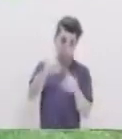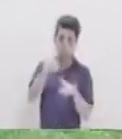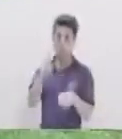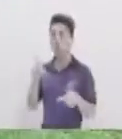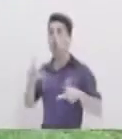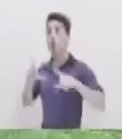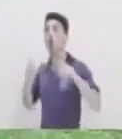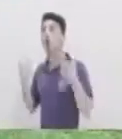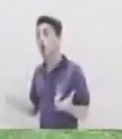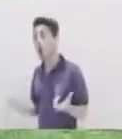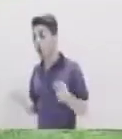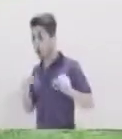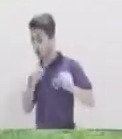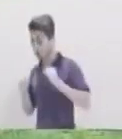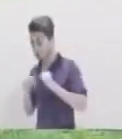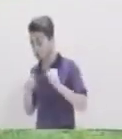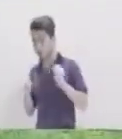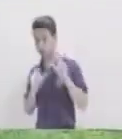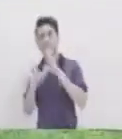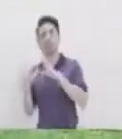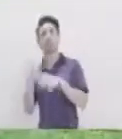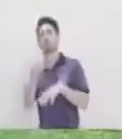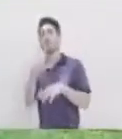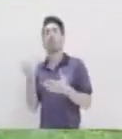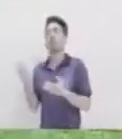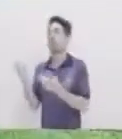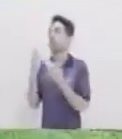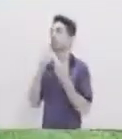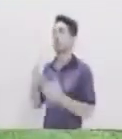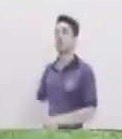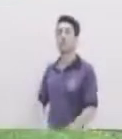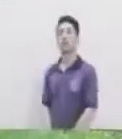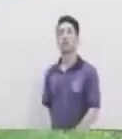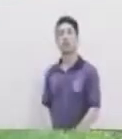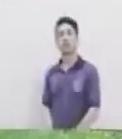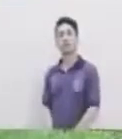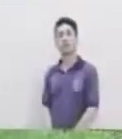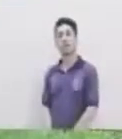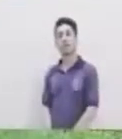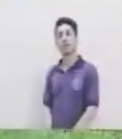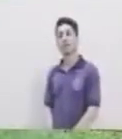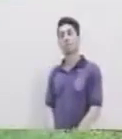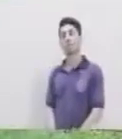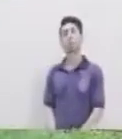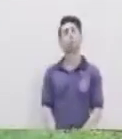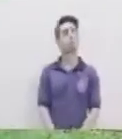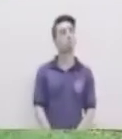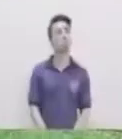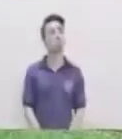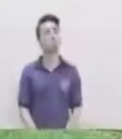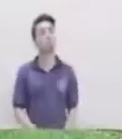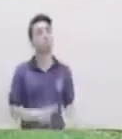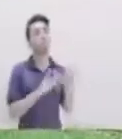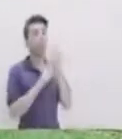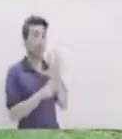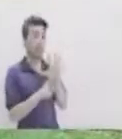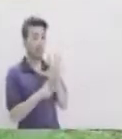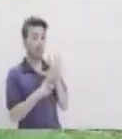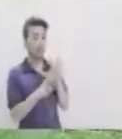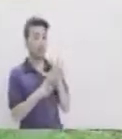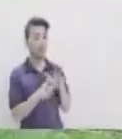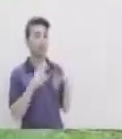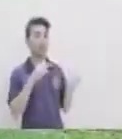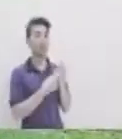André ¿Cómo ejerces tú Tu liderazgo? ¿Qué me responderías? Bueno yo creo que El ser líder Es ser